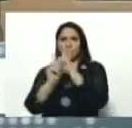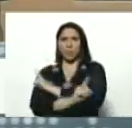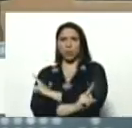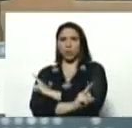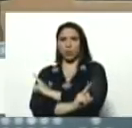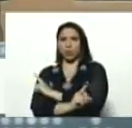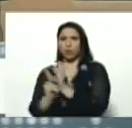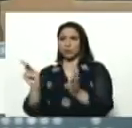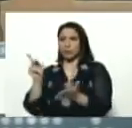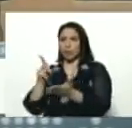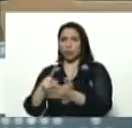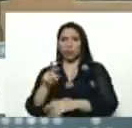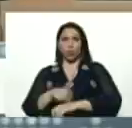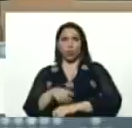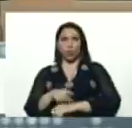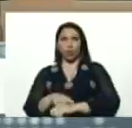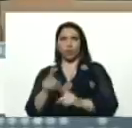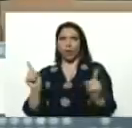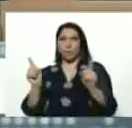llegó la hora del cambio,